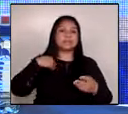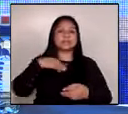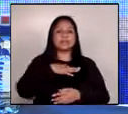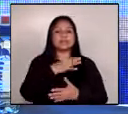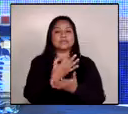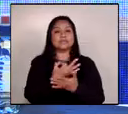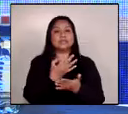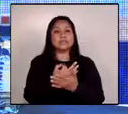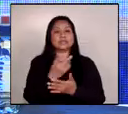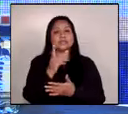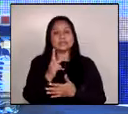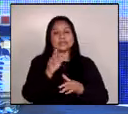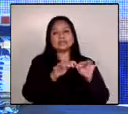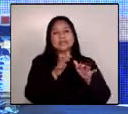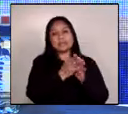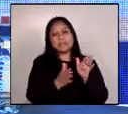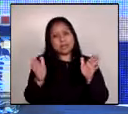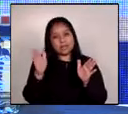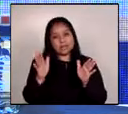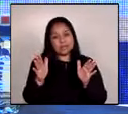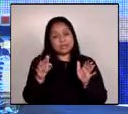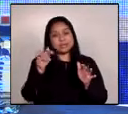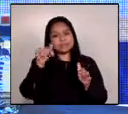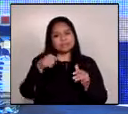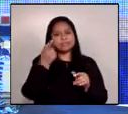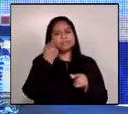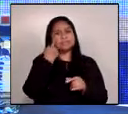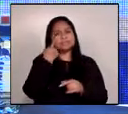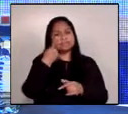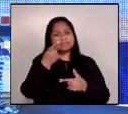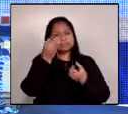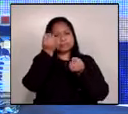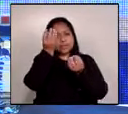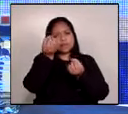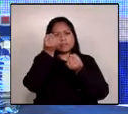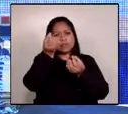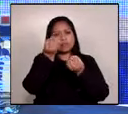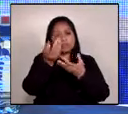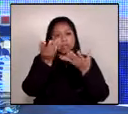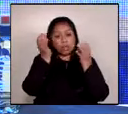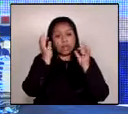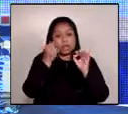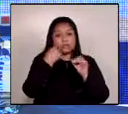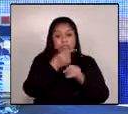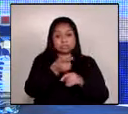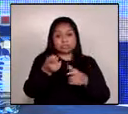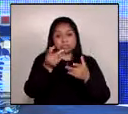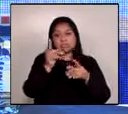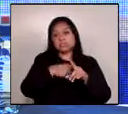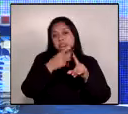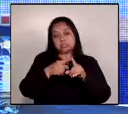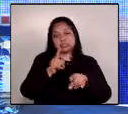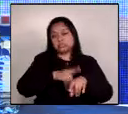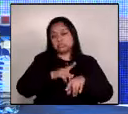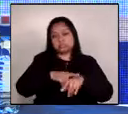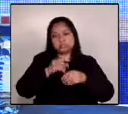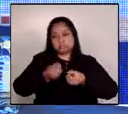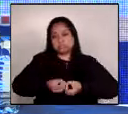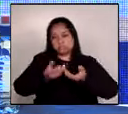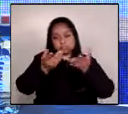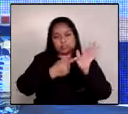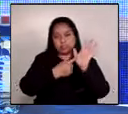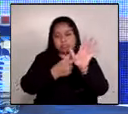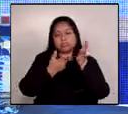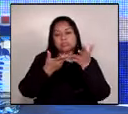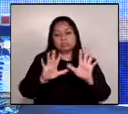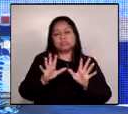y CG plan y estaremos dando información cuando corresponda en cuanto a la